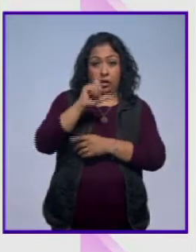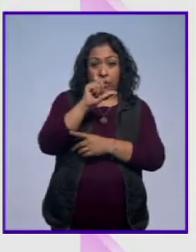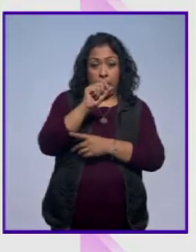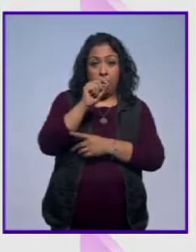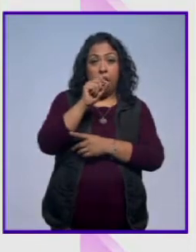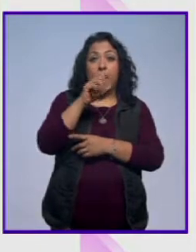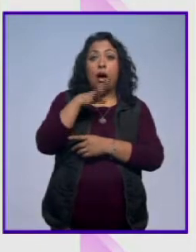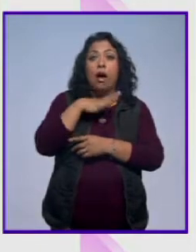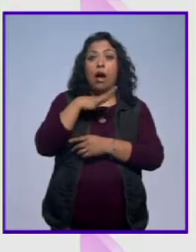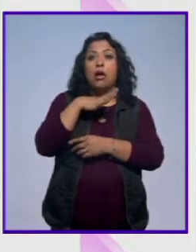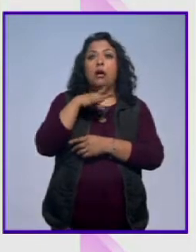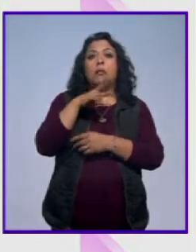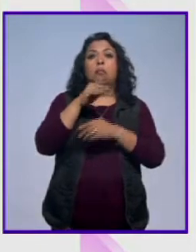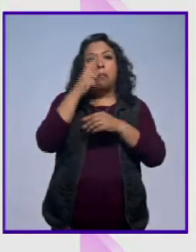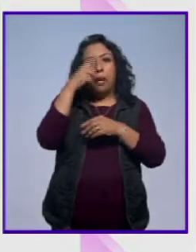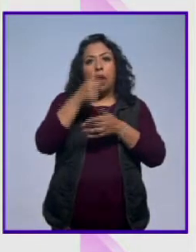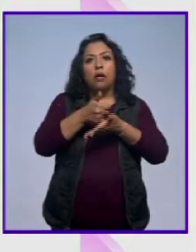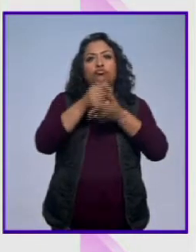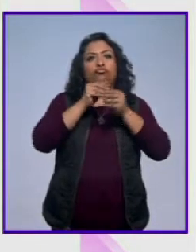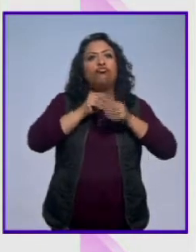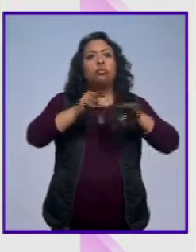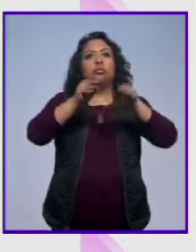una plataforma de difusión.